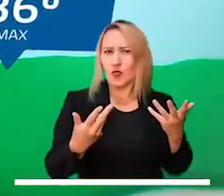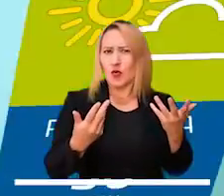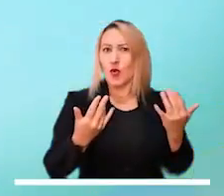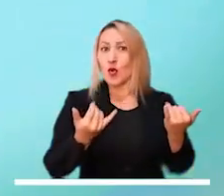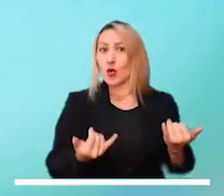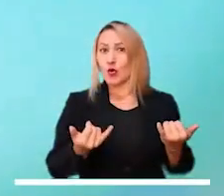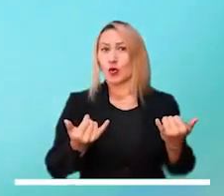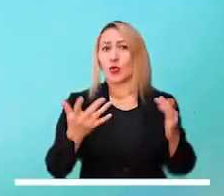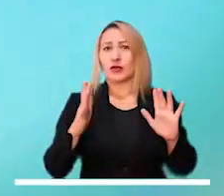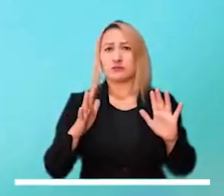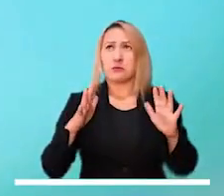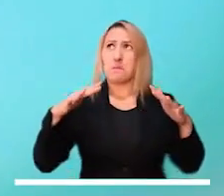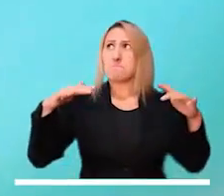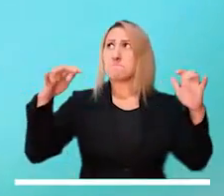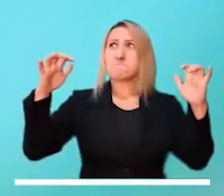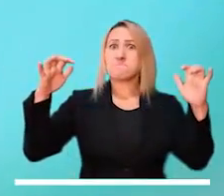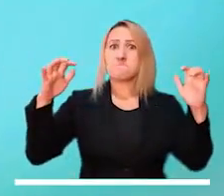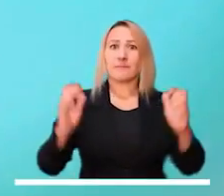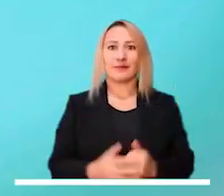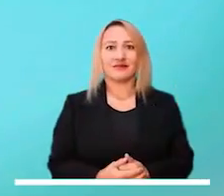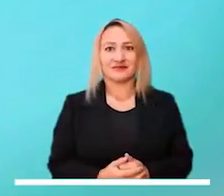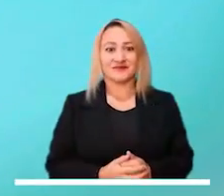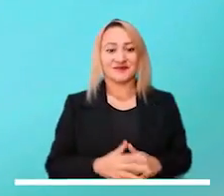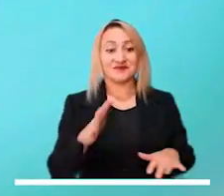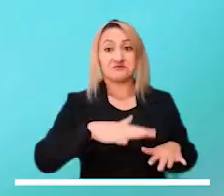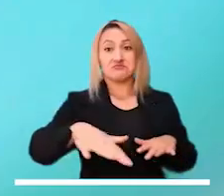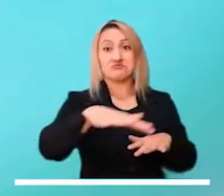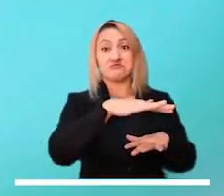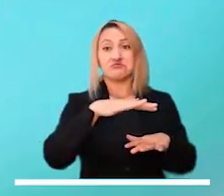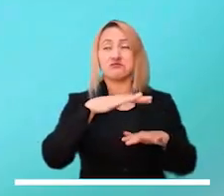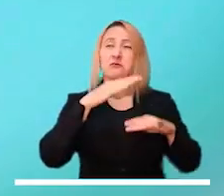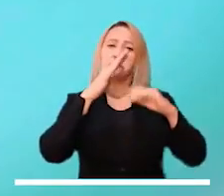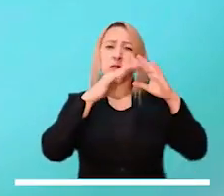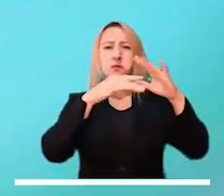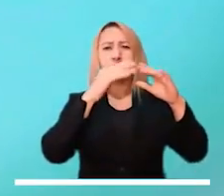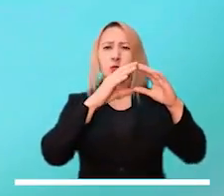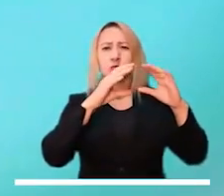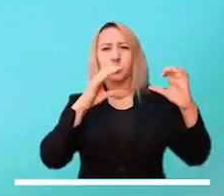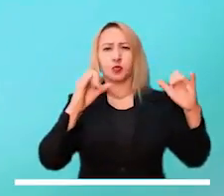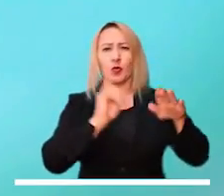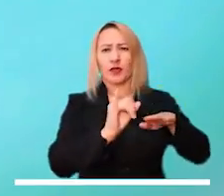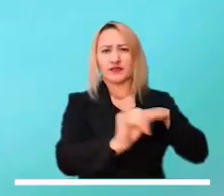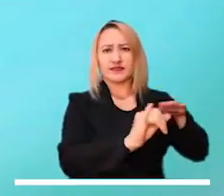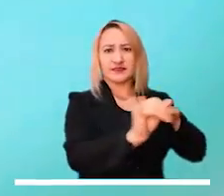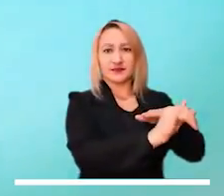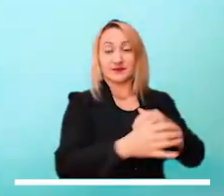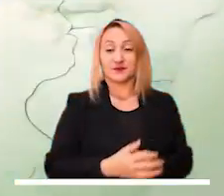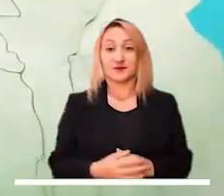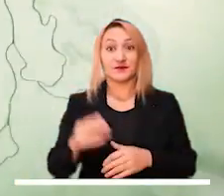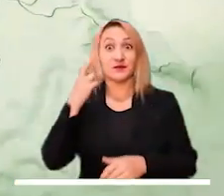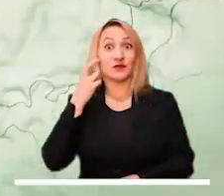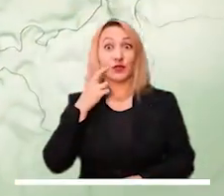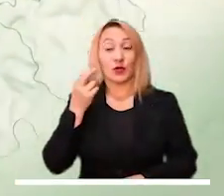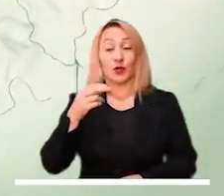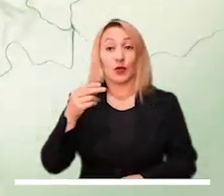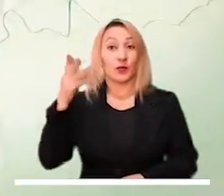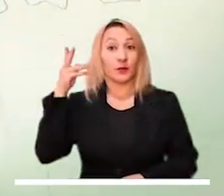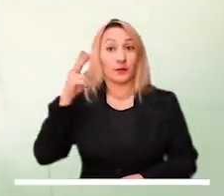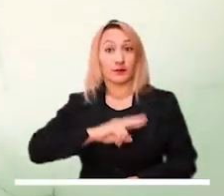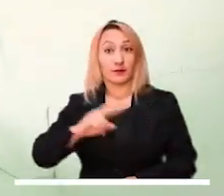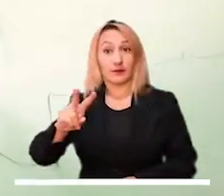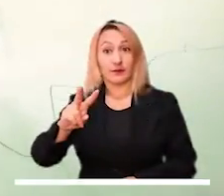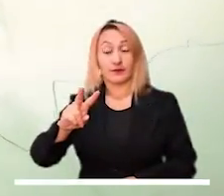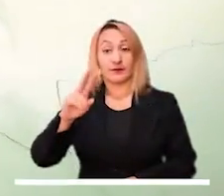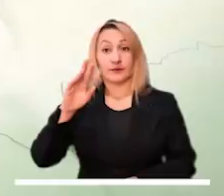de San Andrés y Providencia, por otro lado, estaría bajo la influencia del tiempo seco. Por lo demás, se mantiene el cielo parcialmente nublado en las